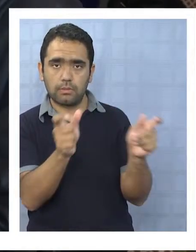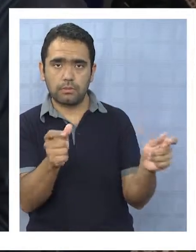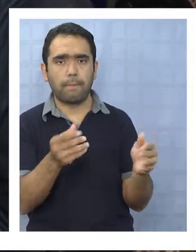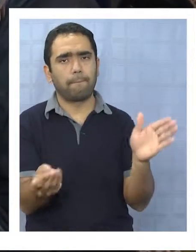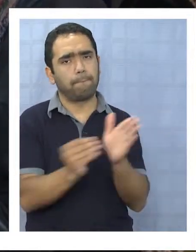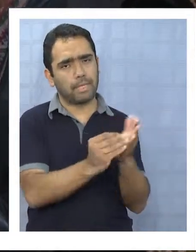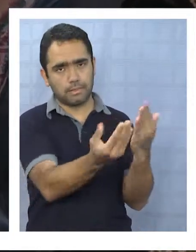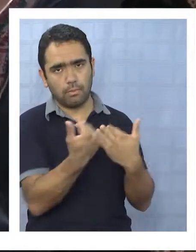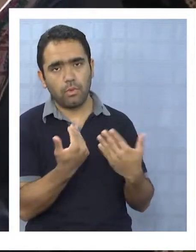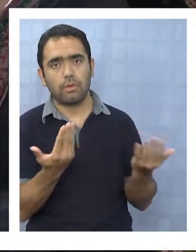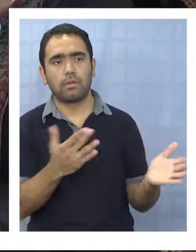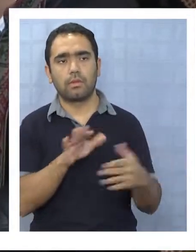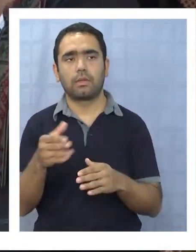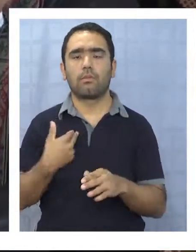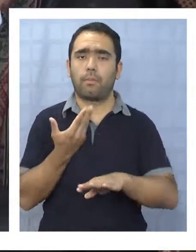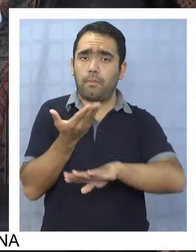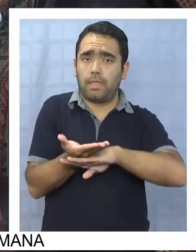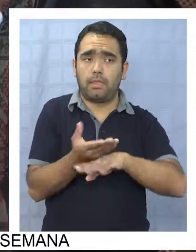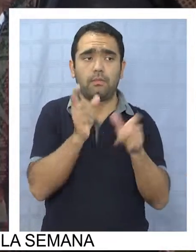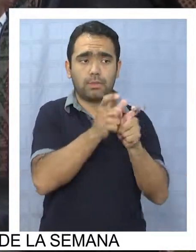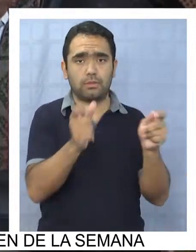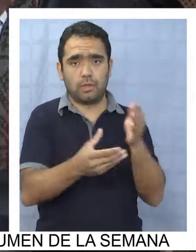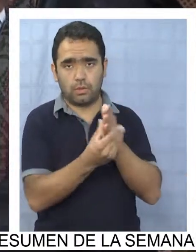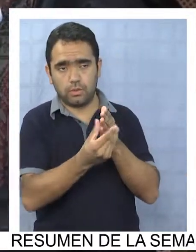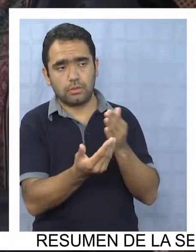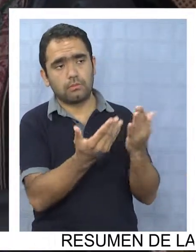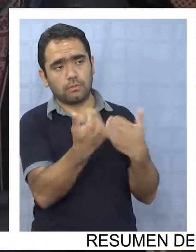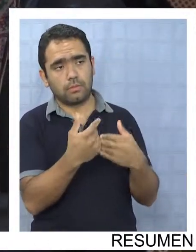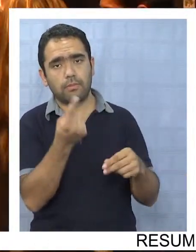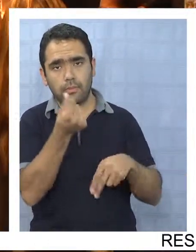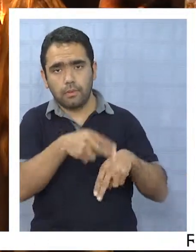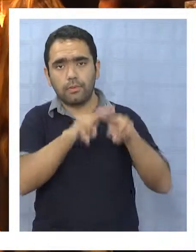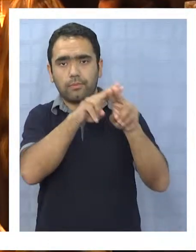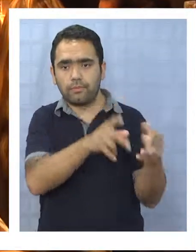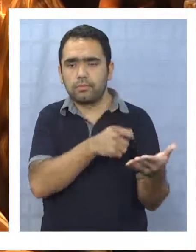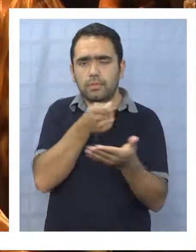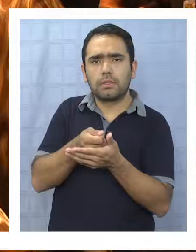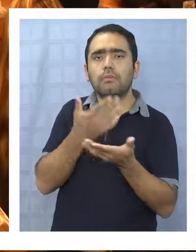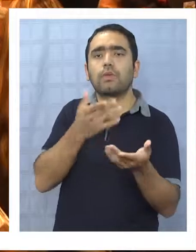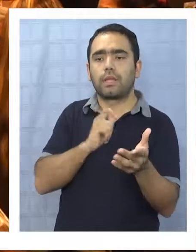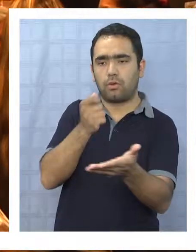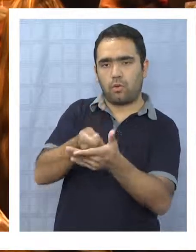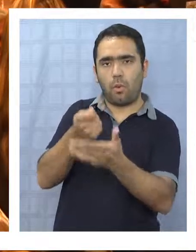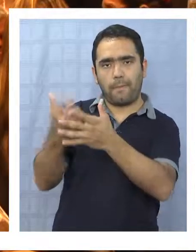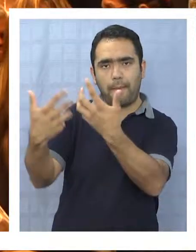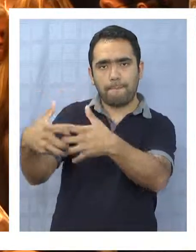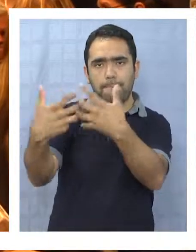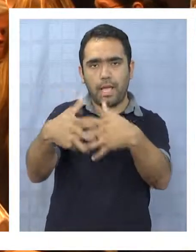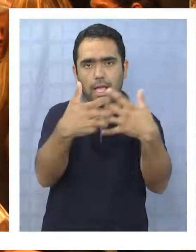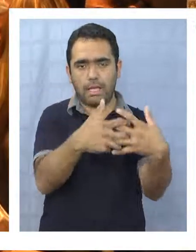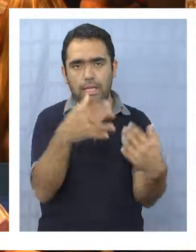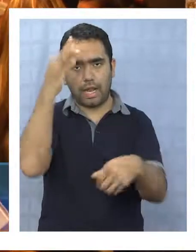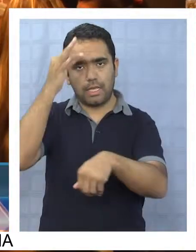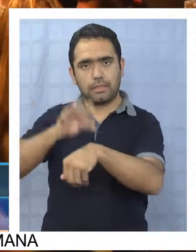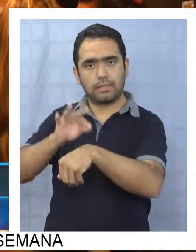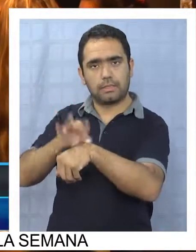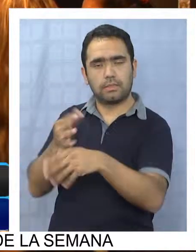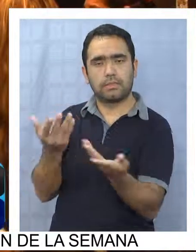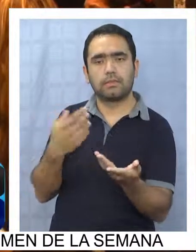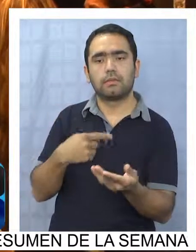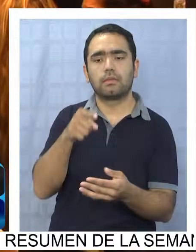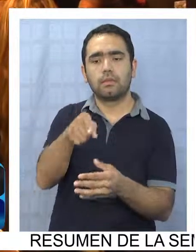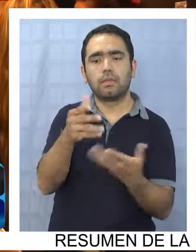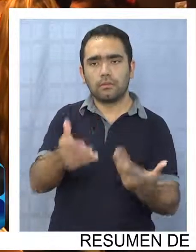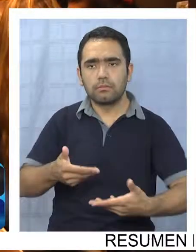Consejo Regional más apoyo. Le estamos pidiendo al CORE que nos dé la plata necesaria para comprar equipamiento.